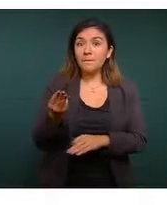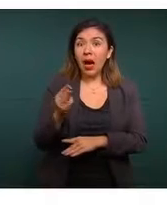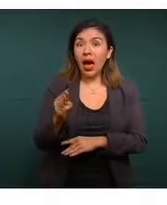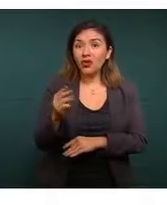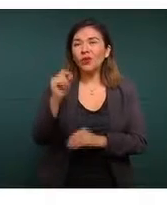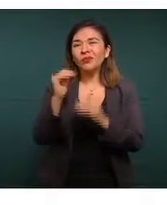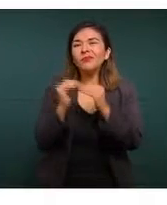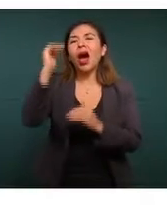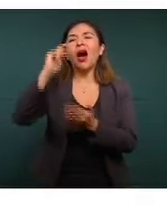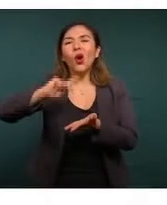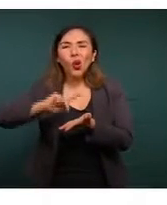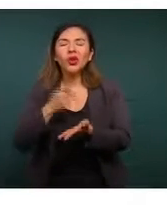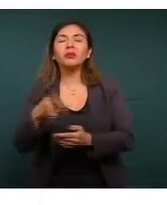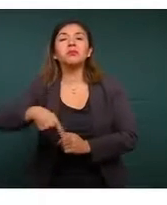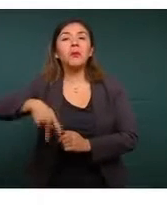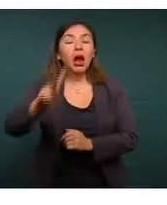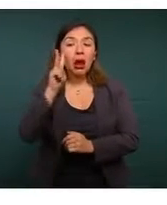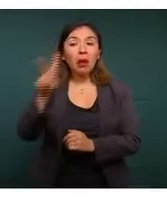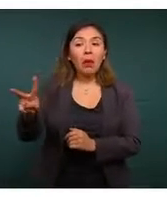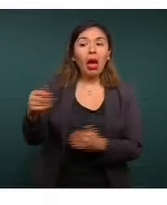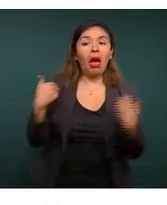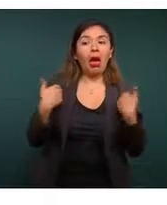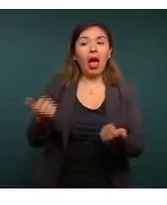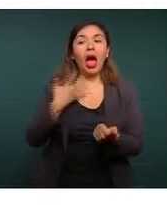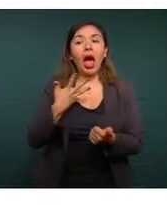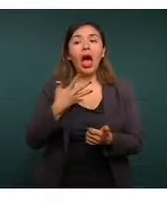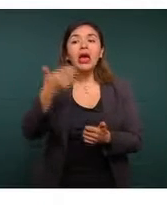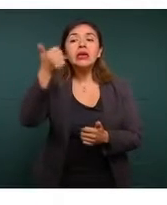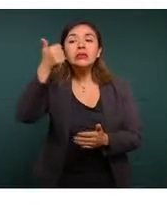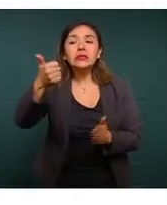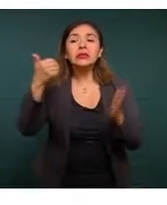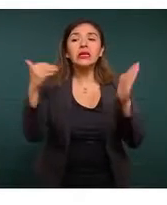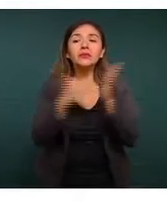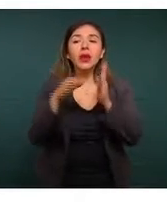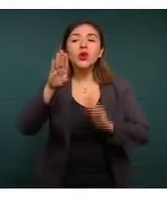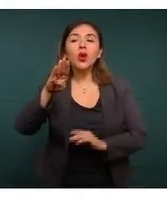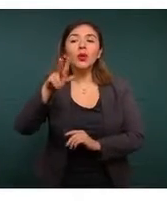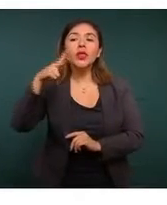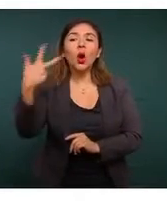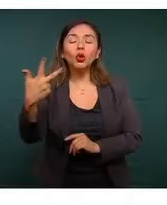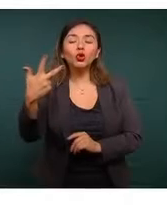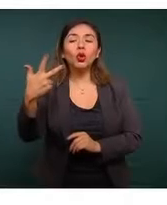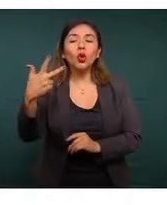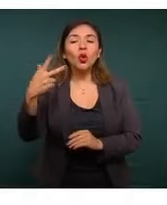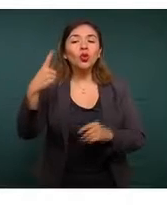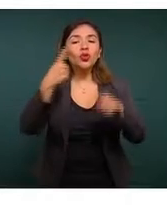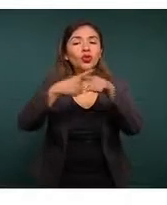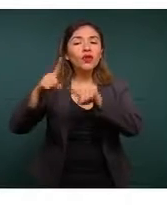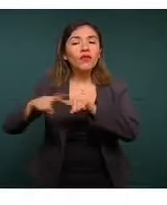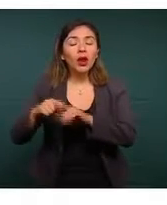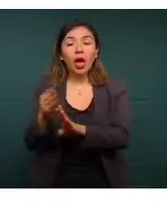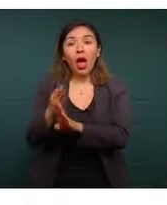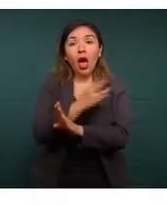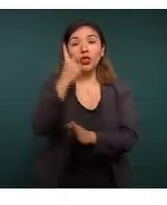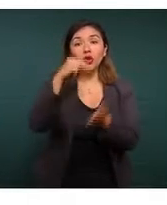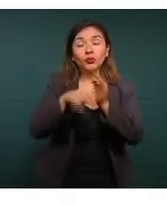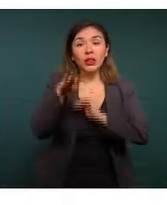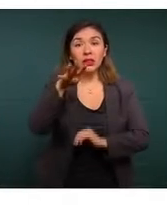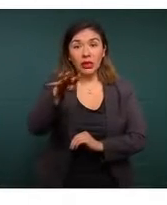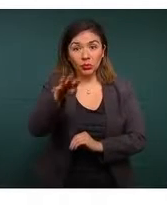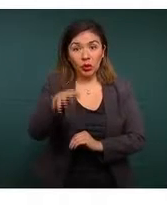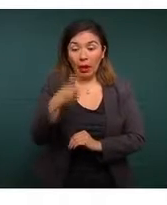se subió un poco. Pero aquí podemos ver 6.098 casos en el 2019